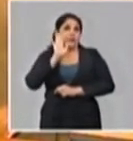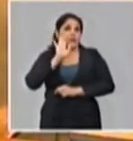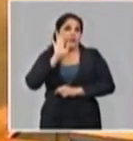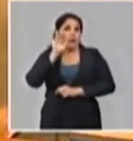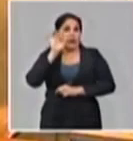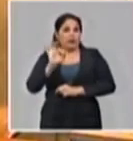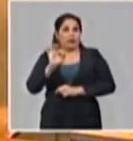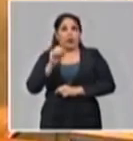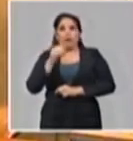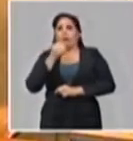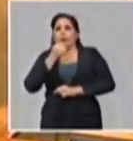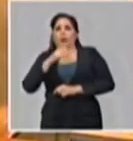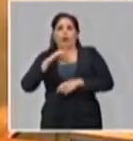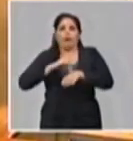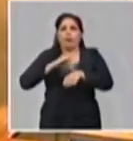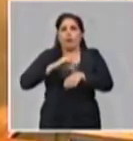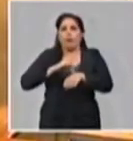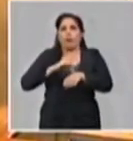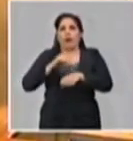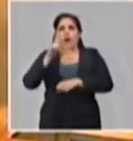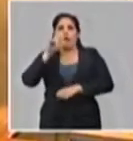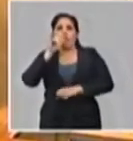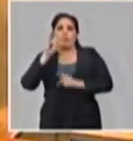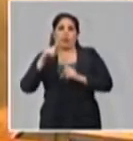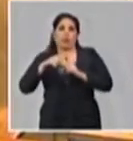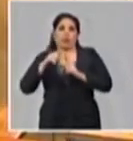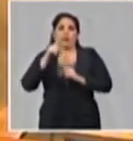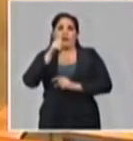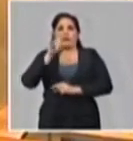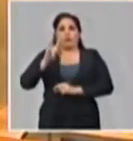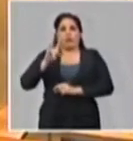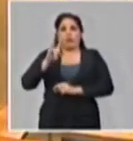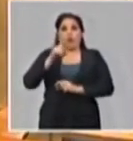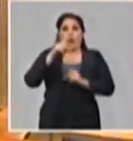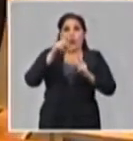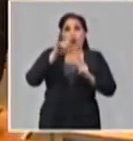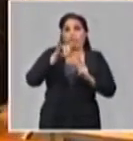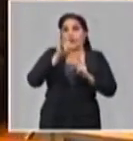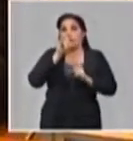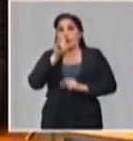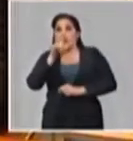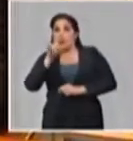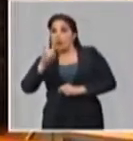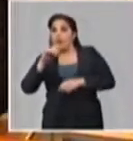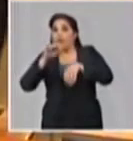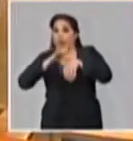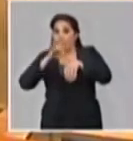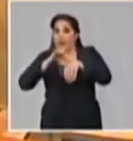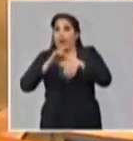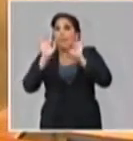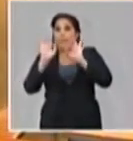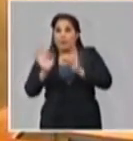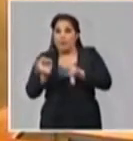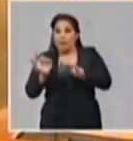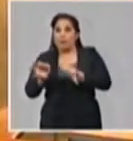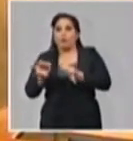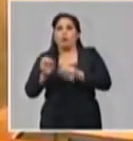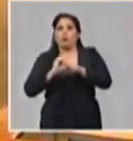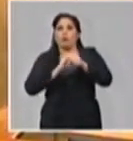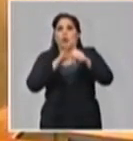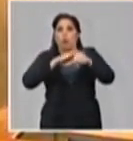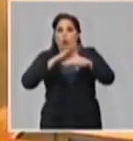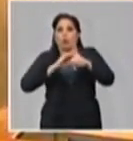provoca la enfermedad COVID-19. Por lo tanto, COVID-19 es la enfermedad provocada por este coronavirus.